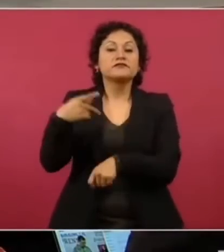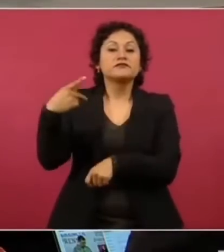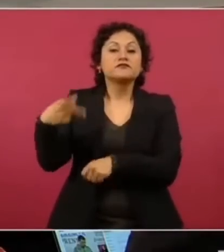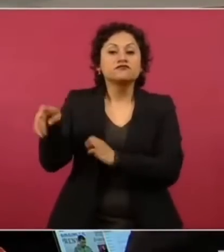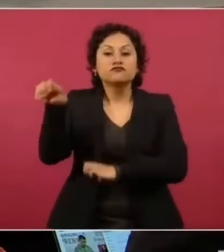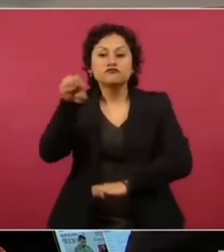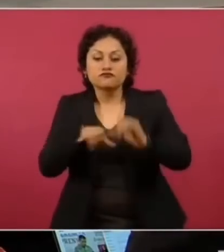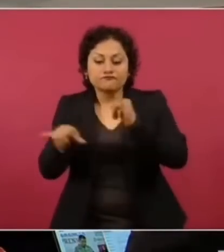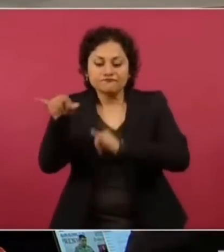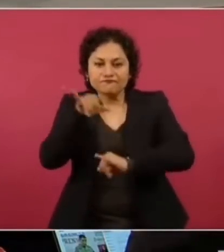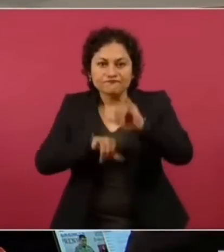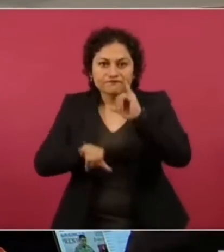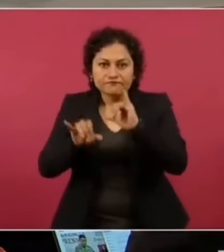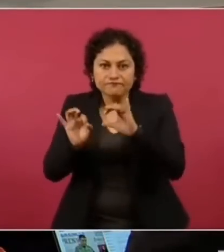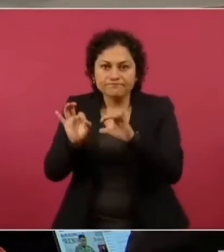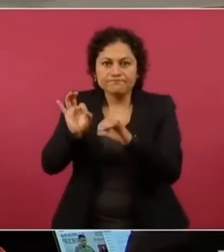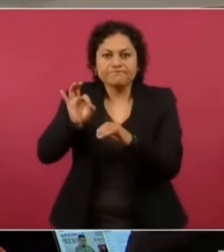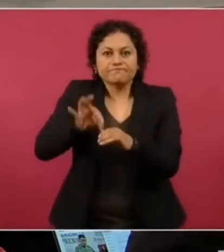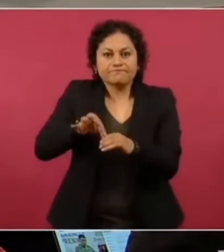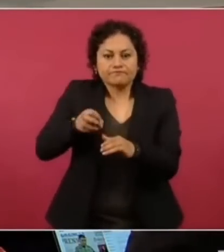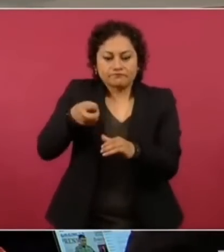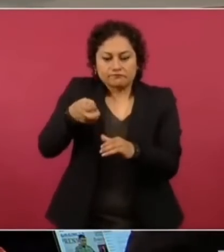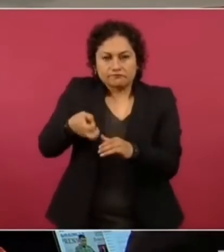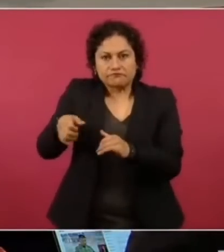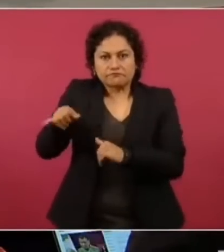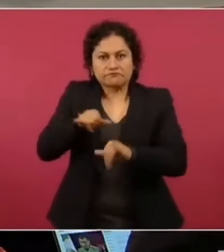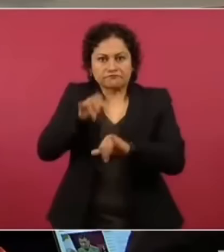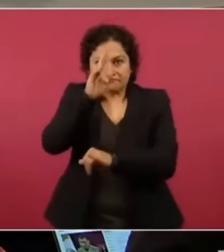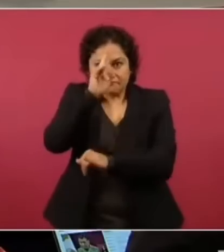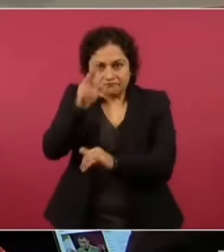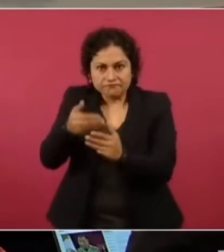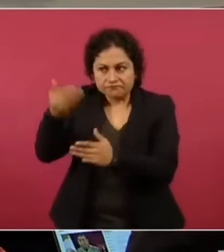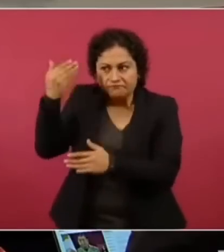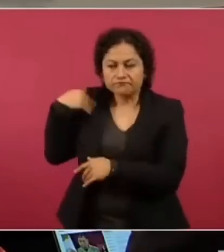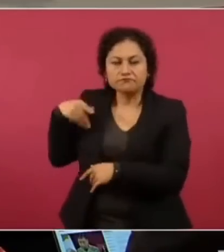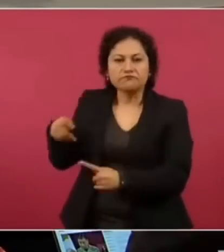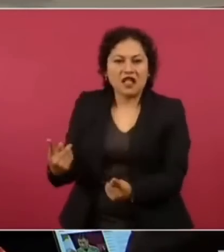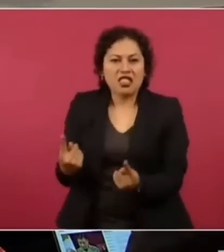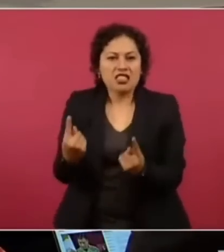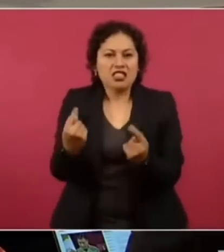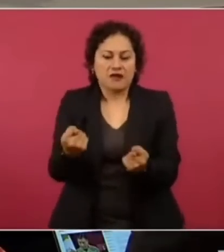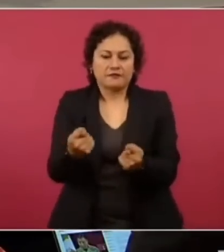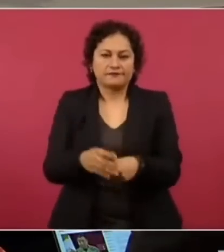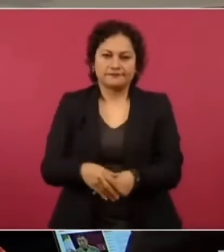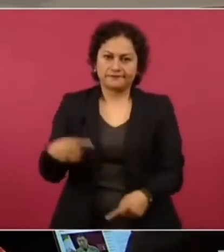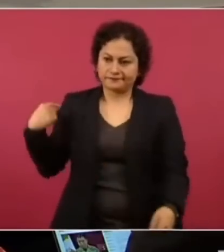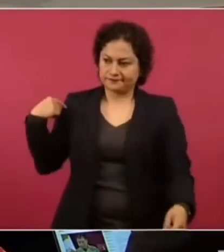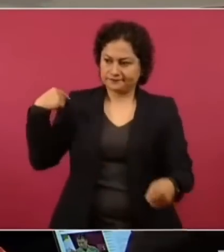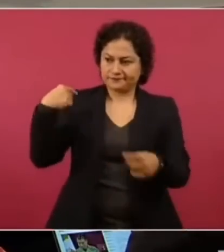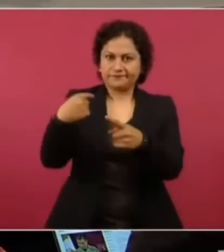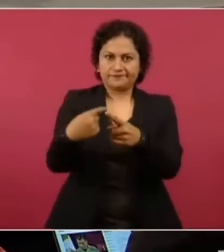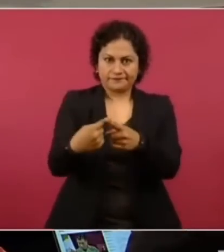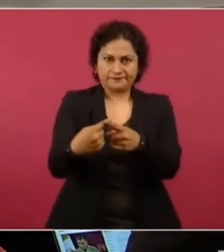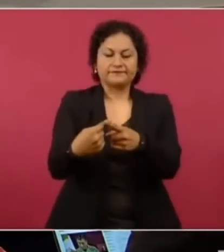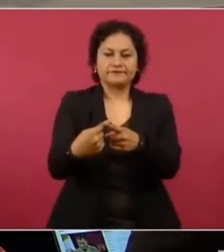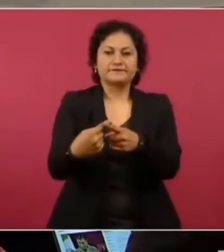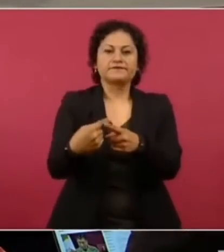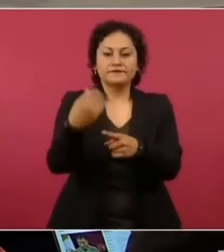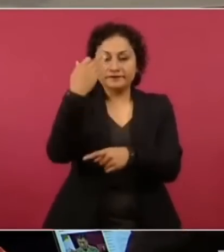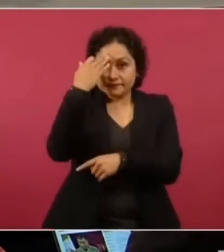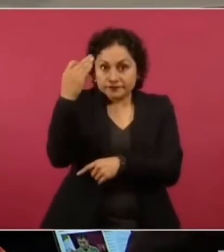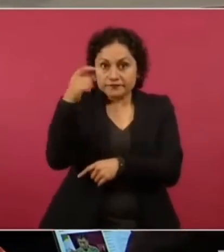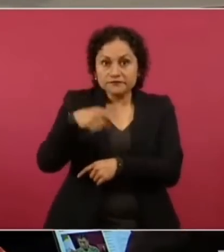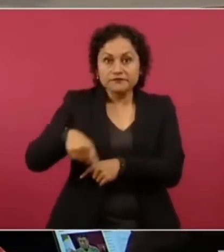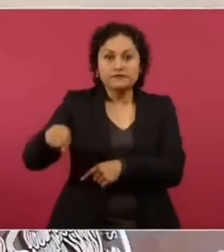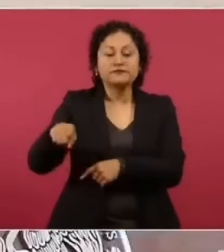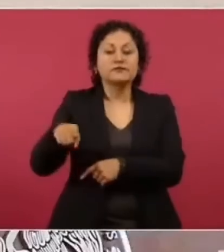prohibida. Durante casi 25 años se permitió y se ha permitido la comercialización de un